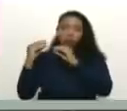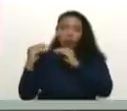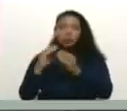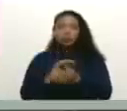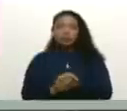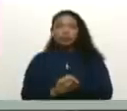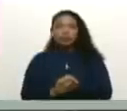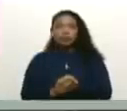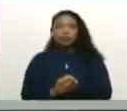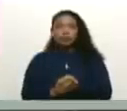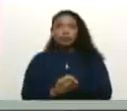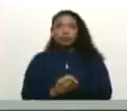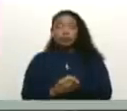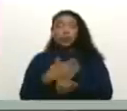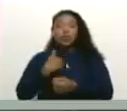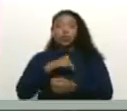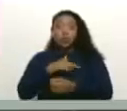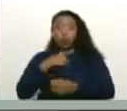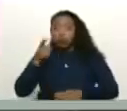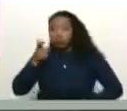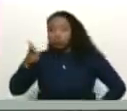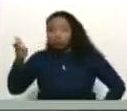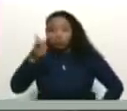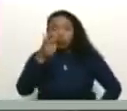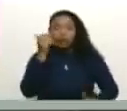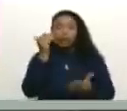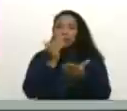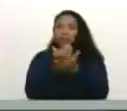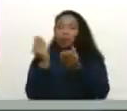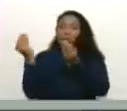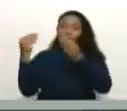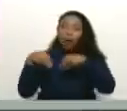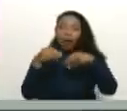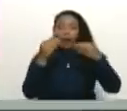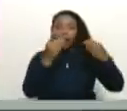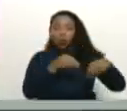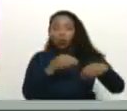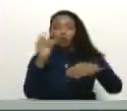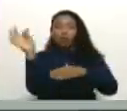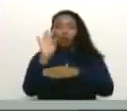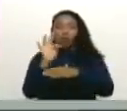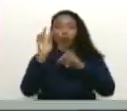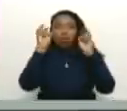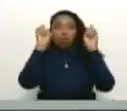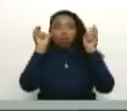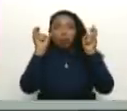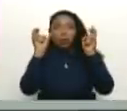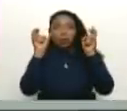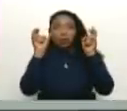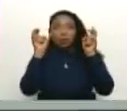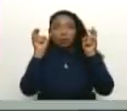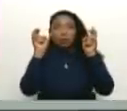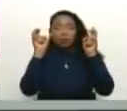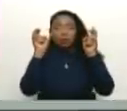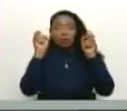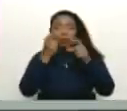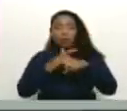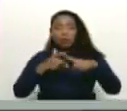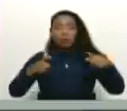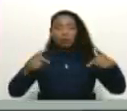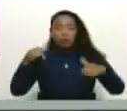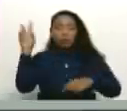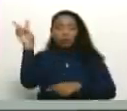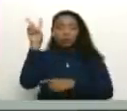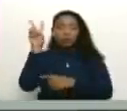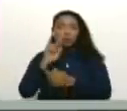Y hemos buscado siempre el acuerdo en función de la paz, de la prosperidad de Venezuela,